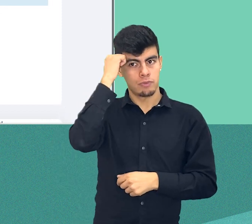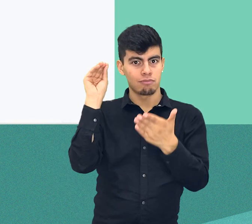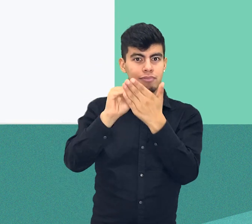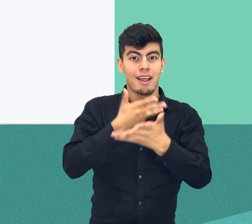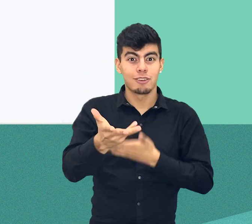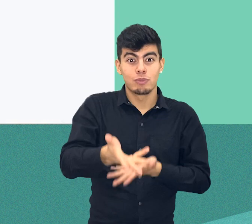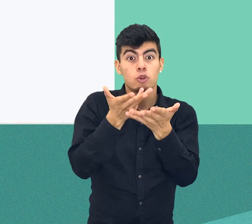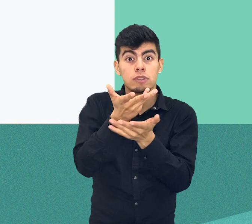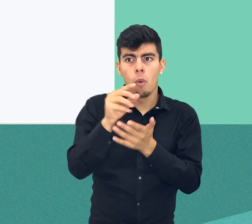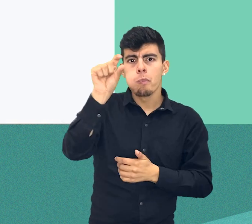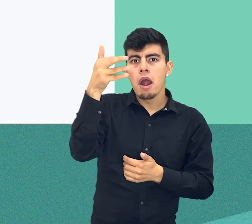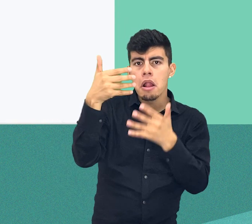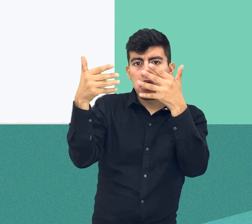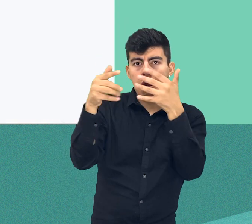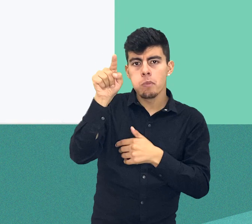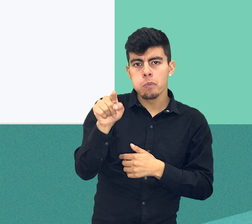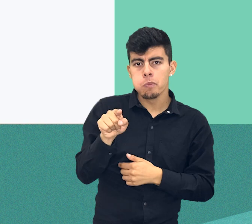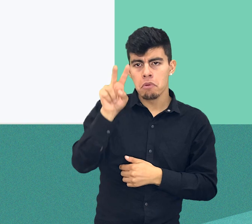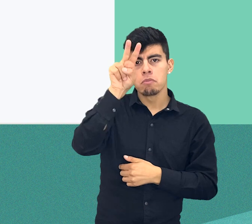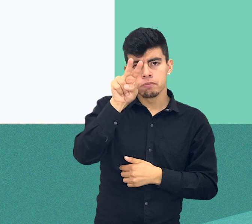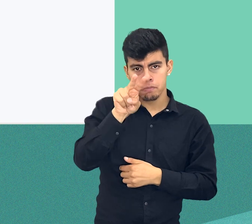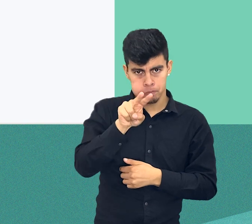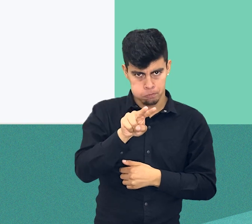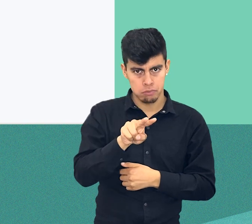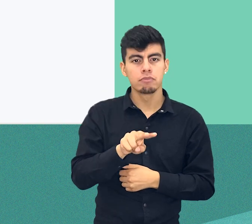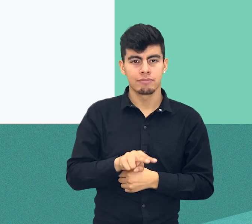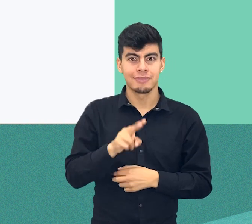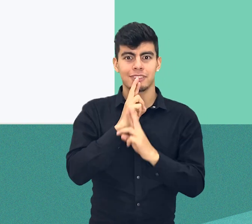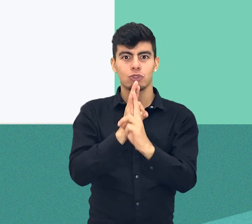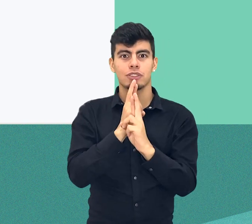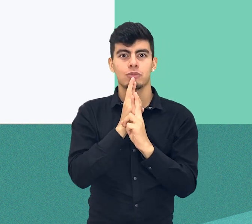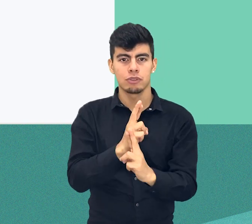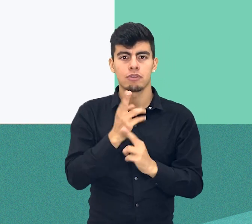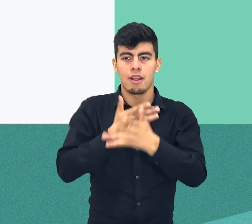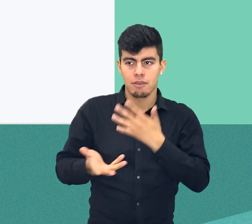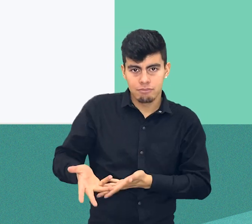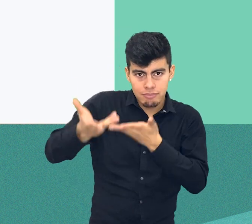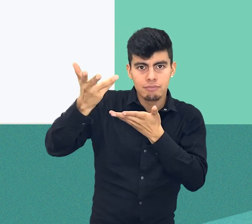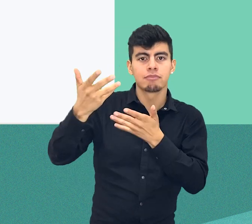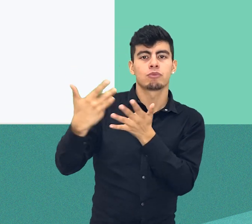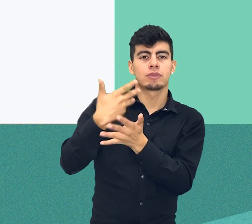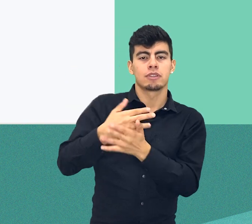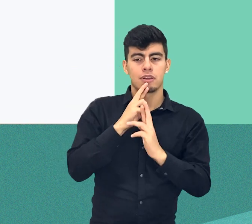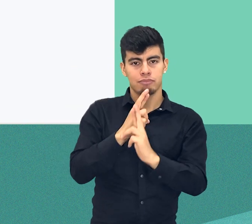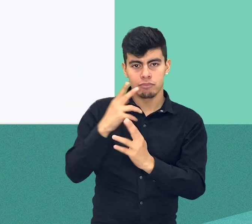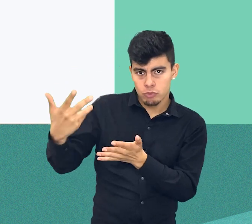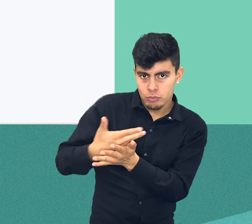ubicada en el costado inferior derecho. En caso de que el cuestionario haya sido configurado con retroalimentación,